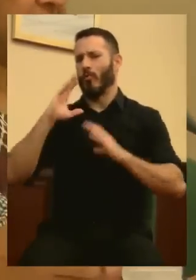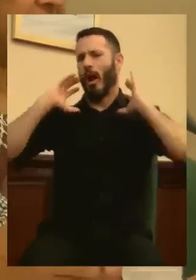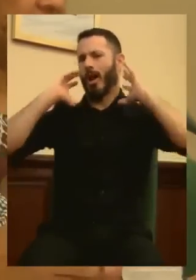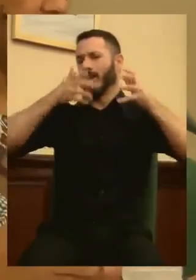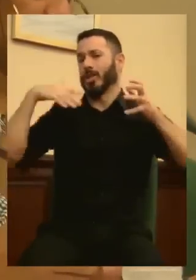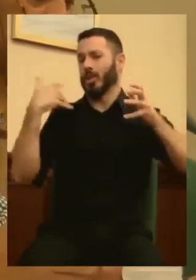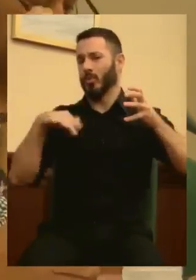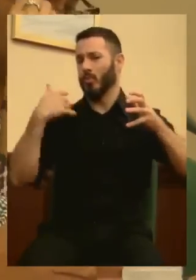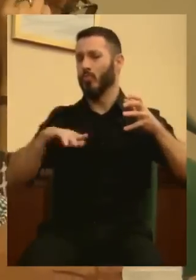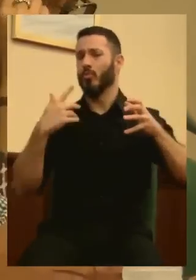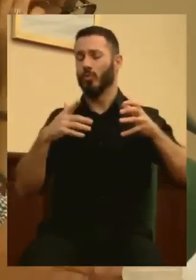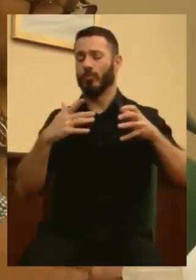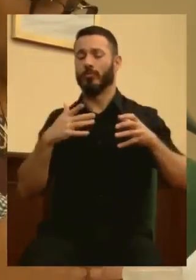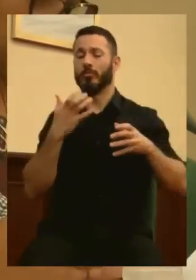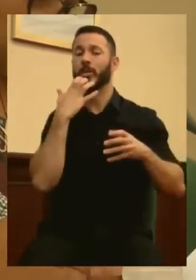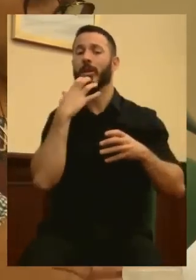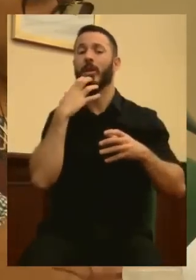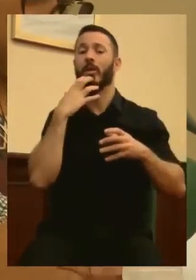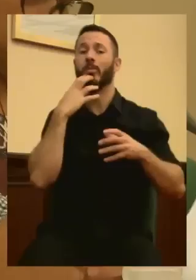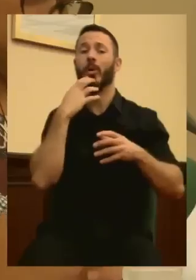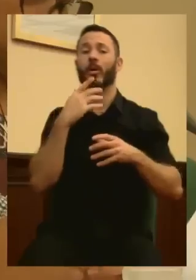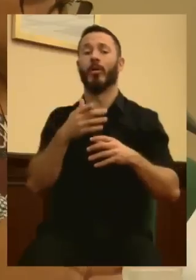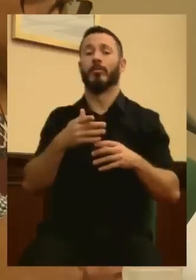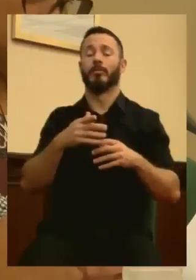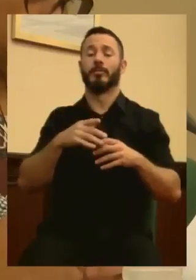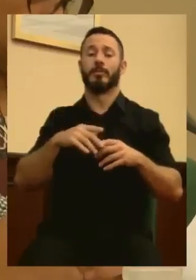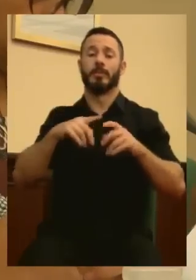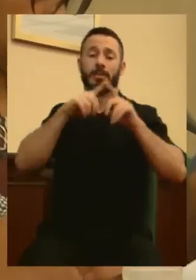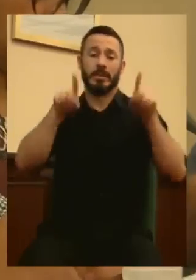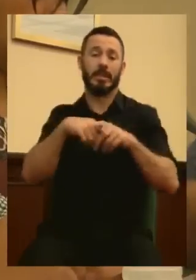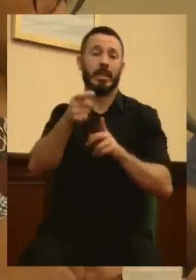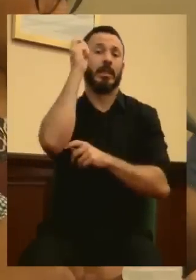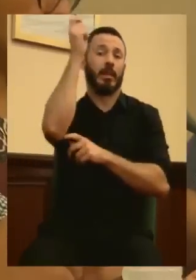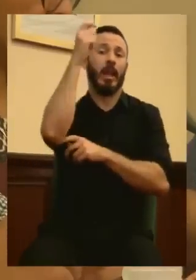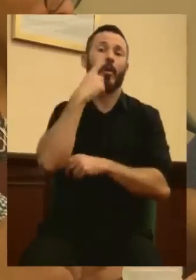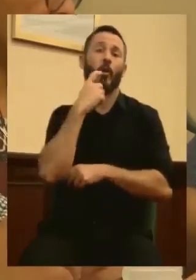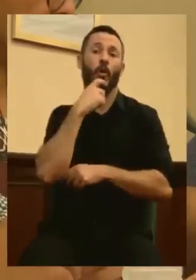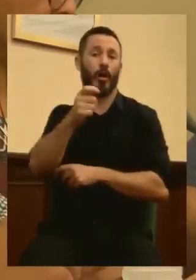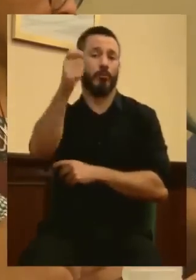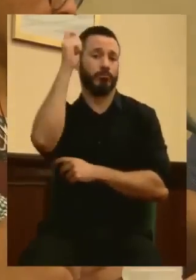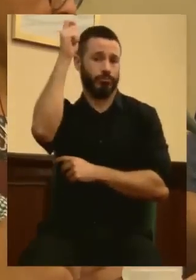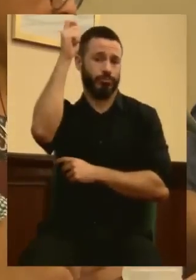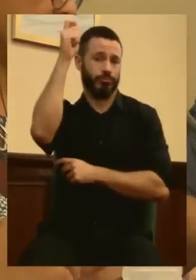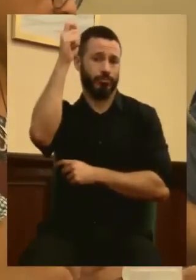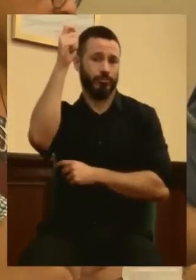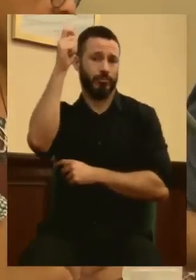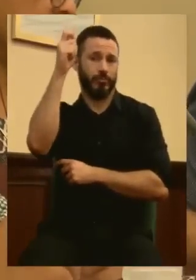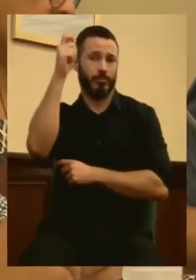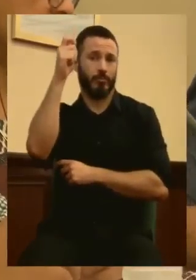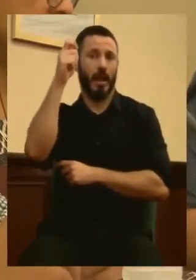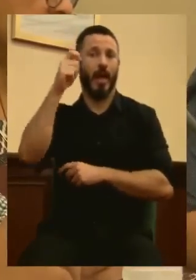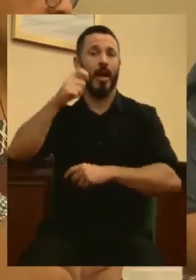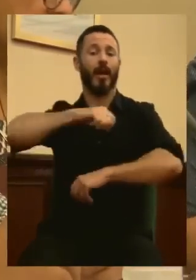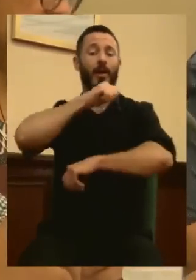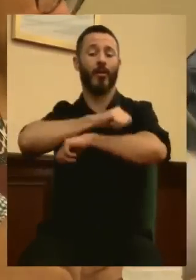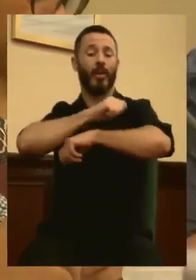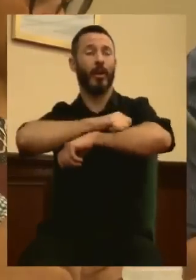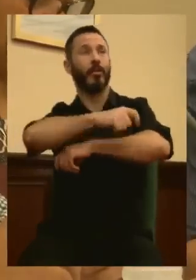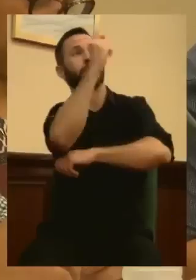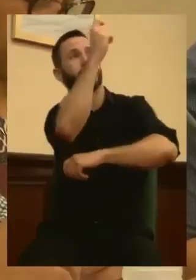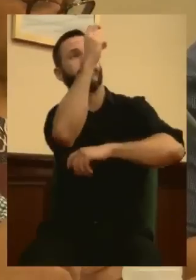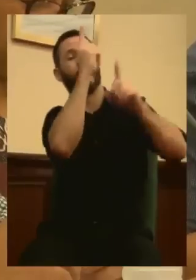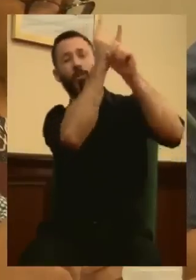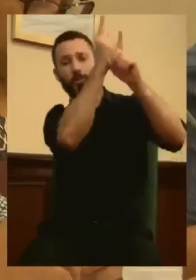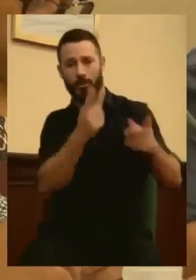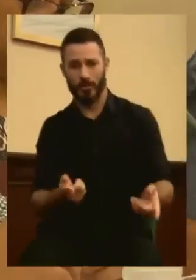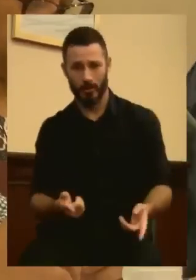peligroso como mostrar tarjetas rojas a los miembros del Gobierno que se encontraban en el balcón. Bien,